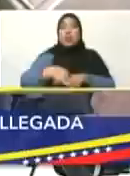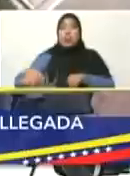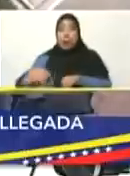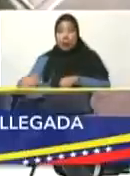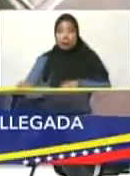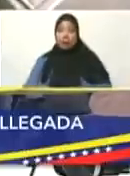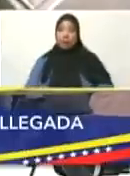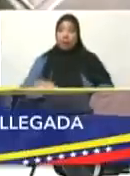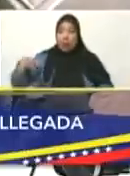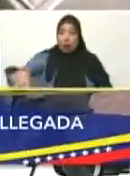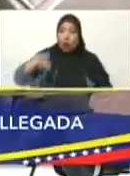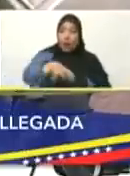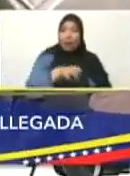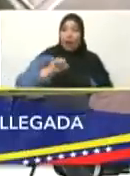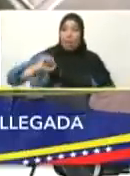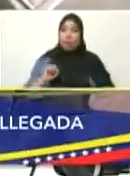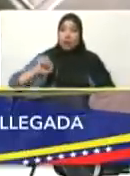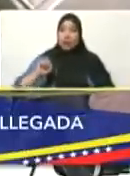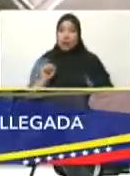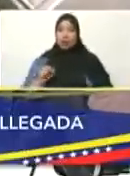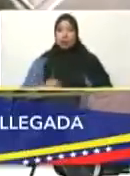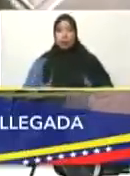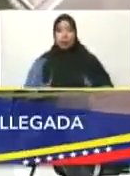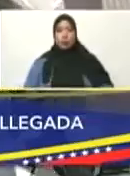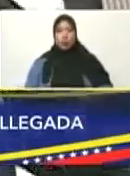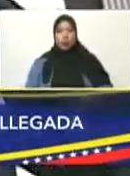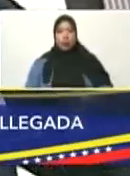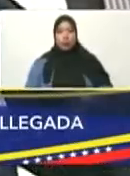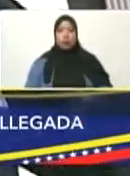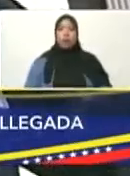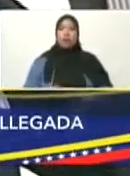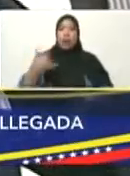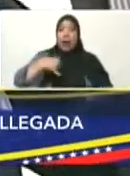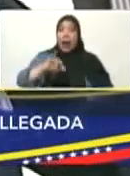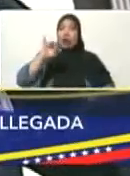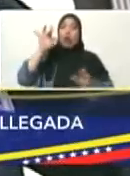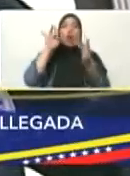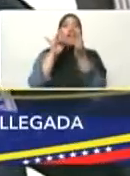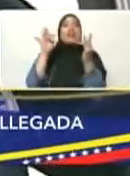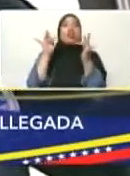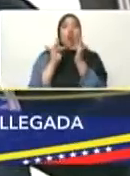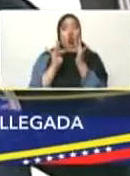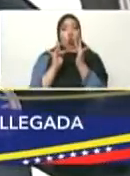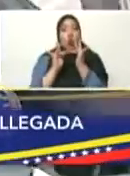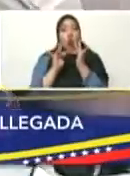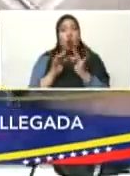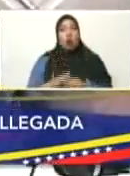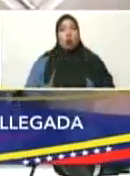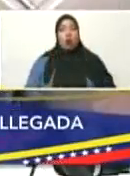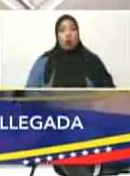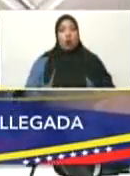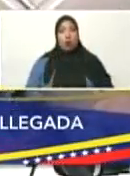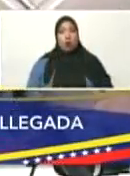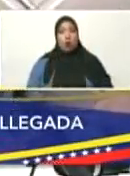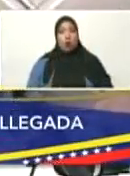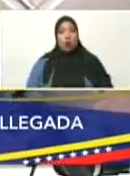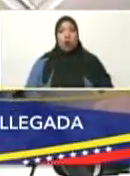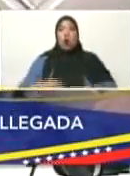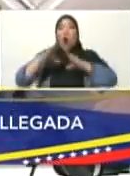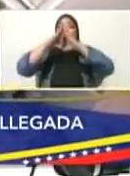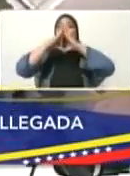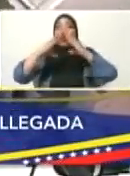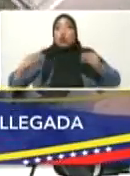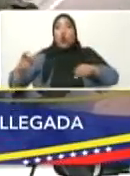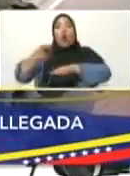municipales. Aquí estamos conectados con todos los